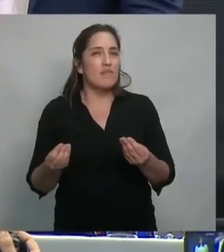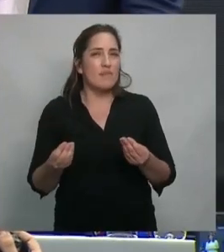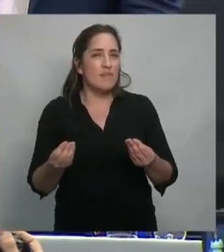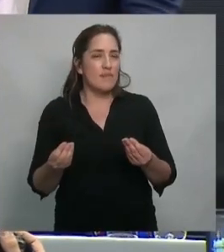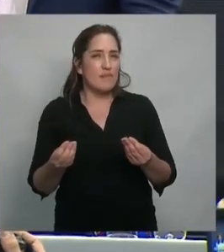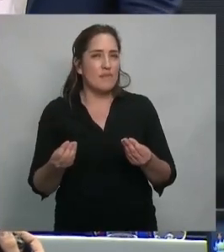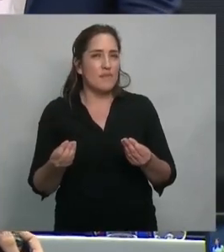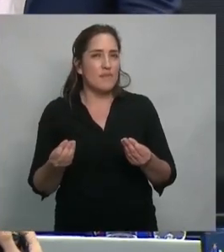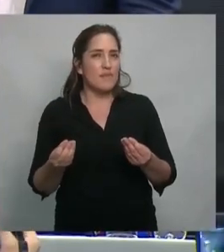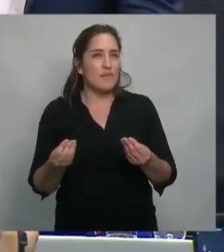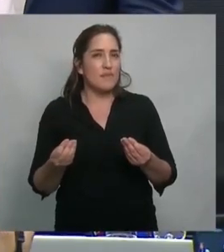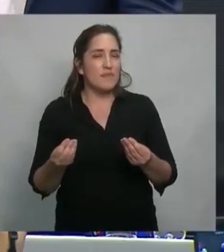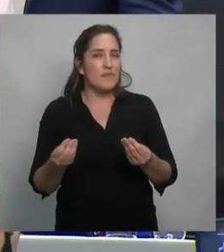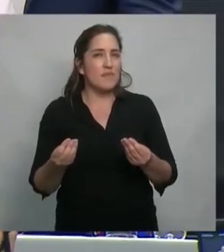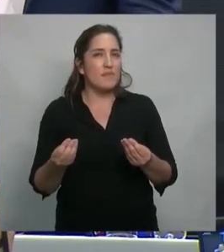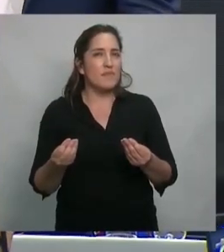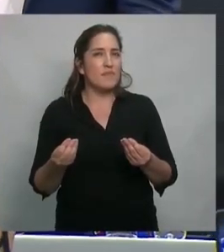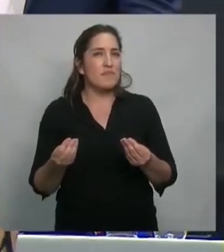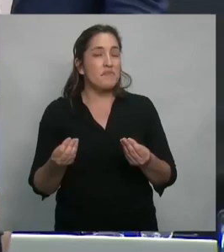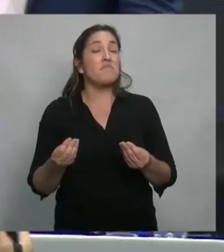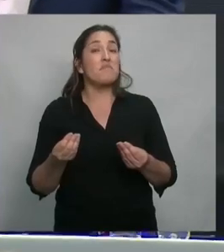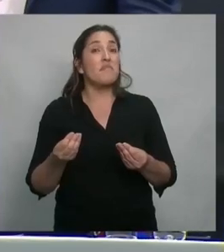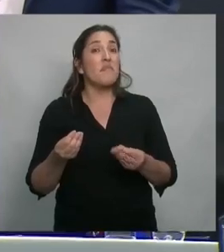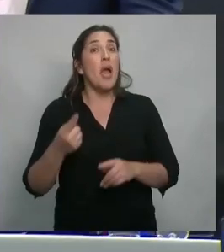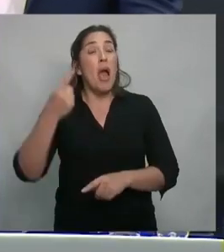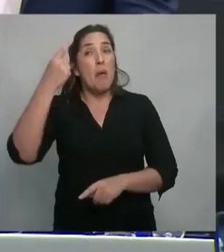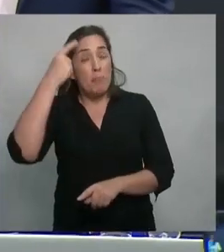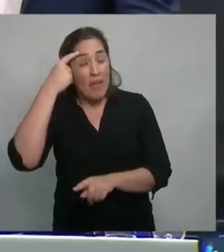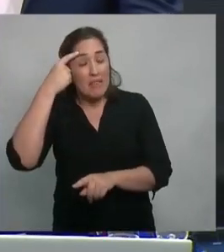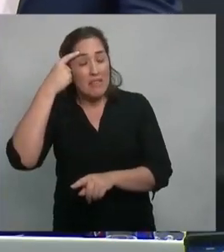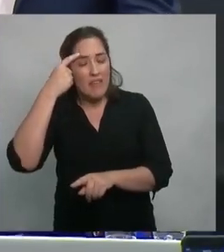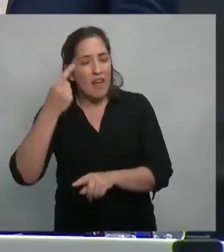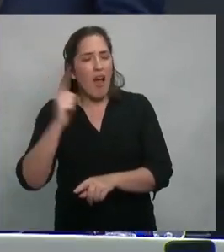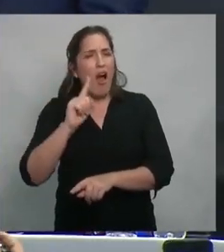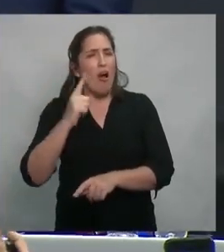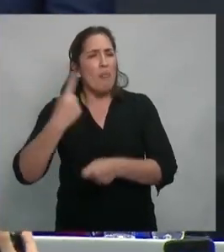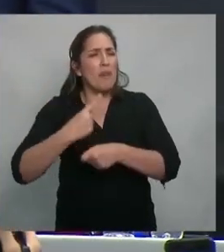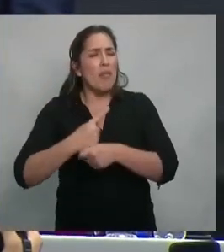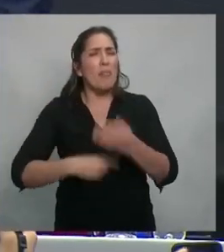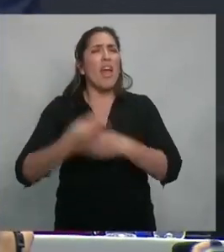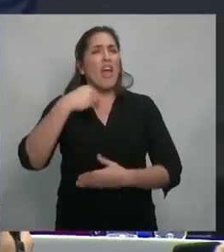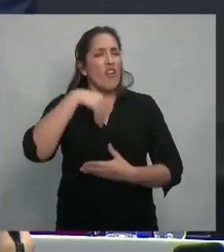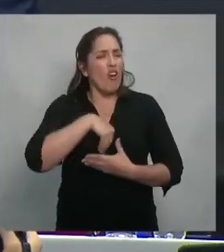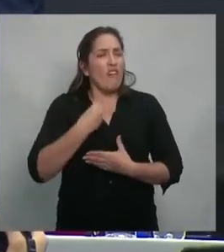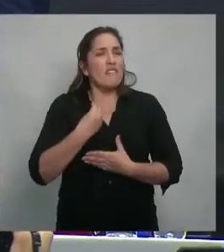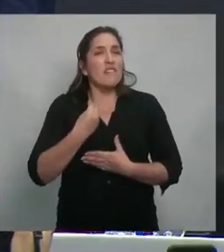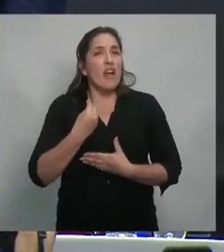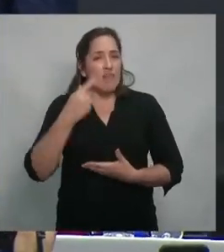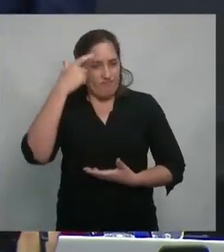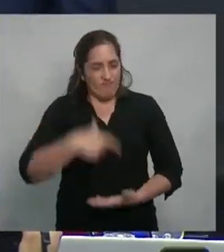que antes de pensar lo que nos transforma en seres humanos es el sentimiento.